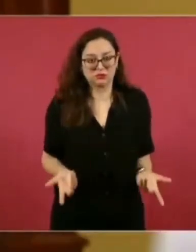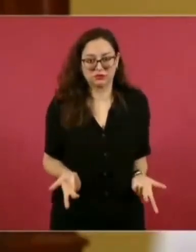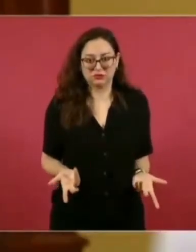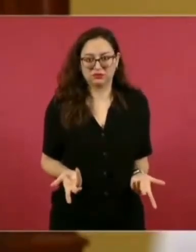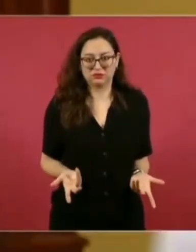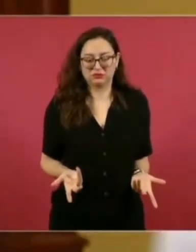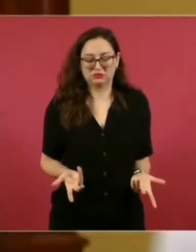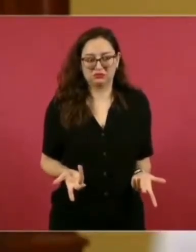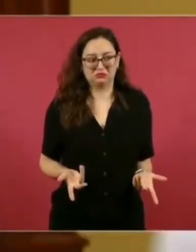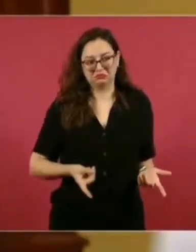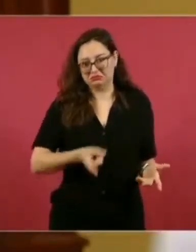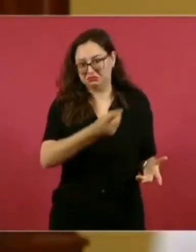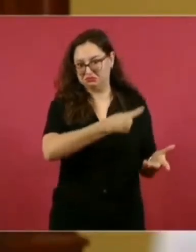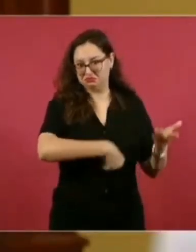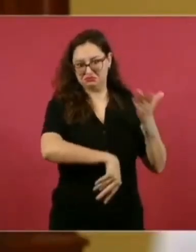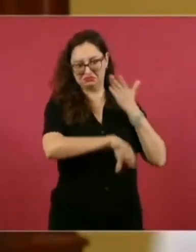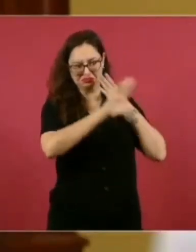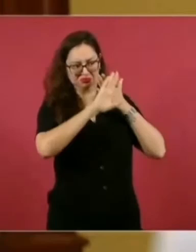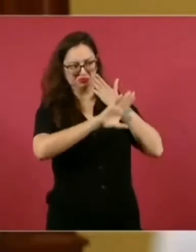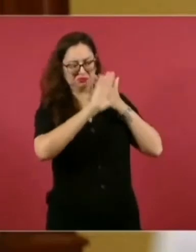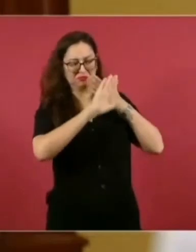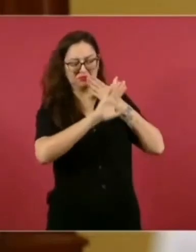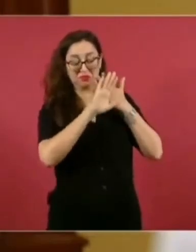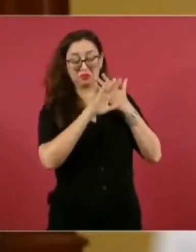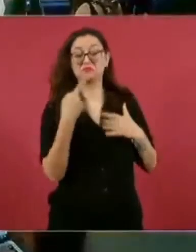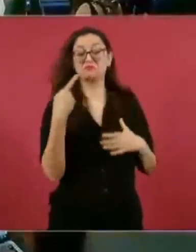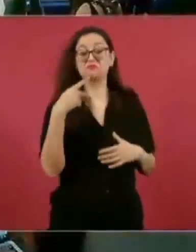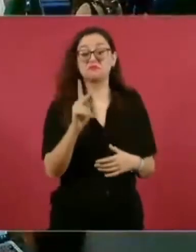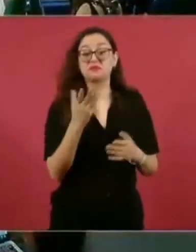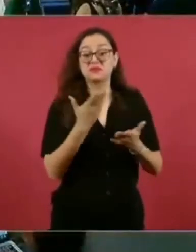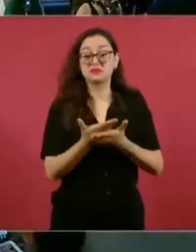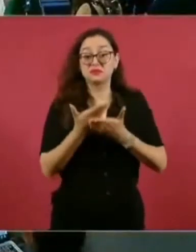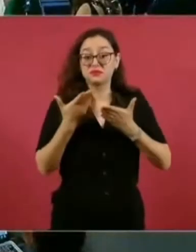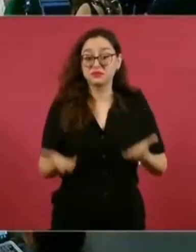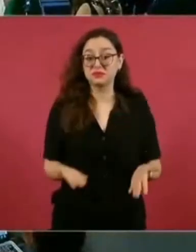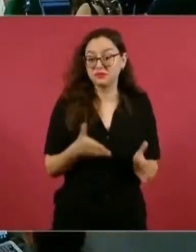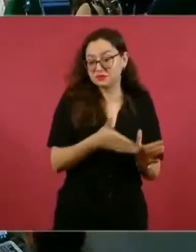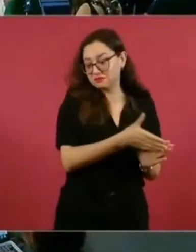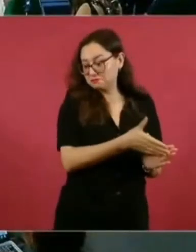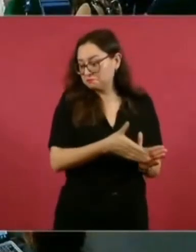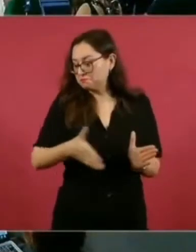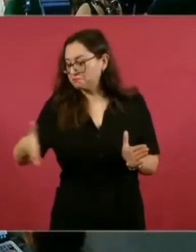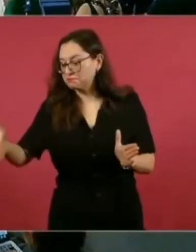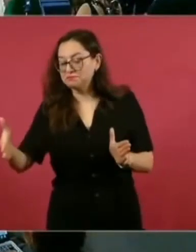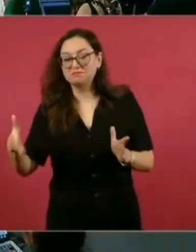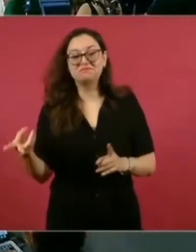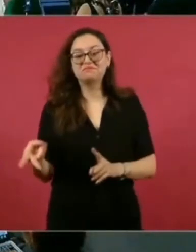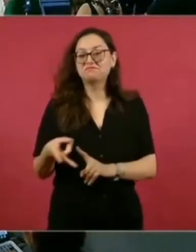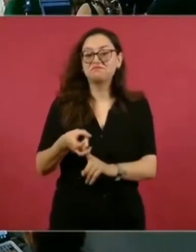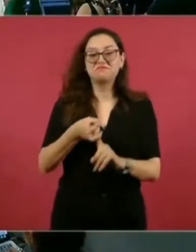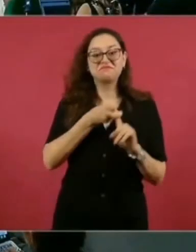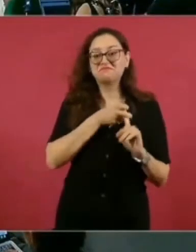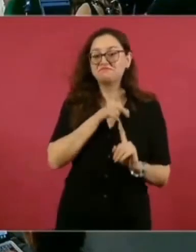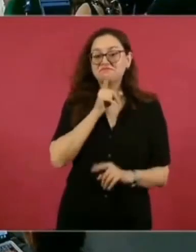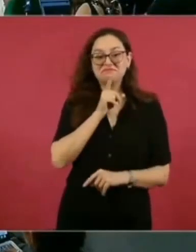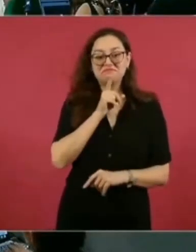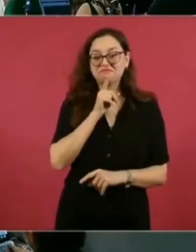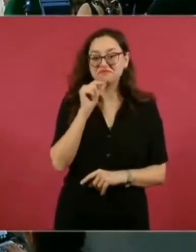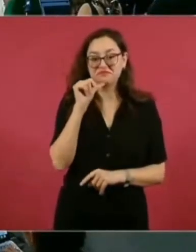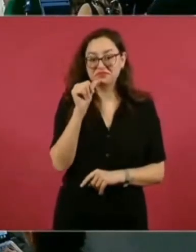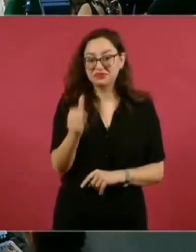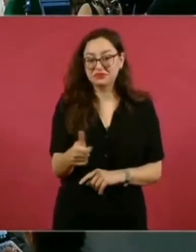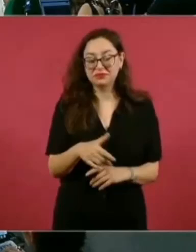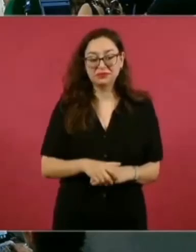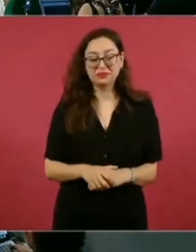nada de eso, miren lo que hicimos